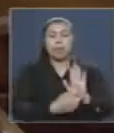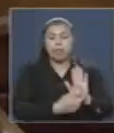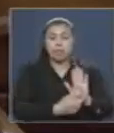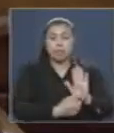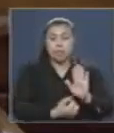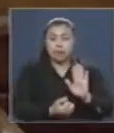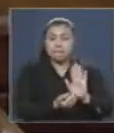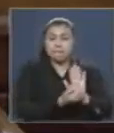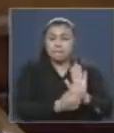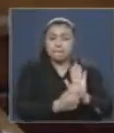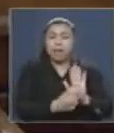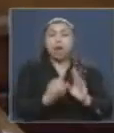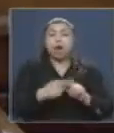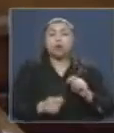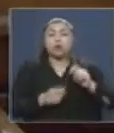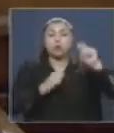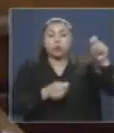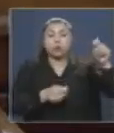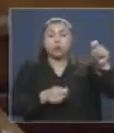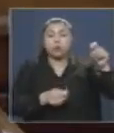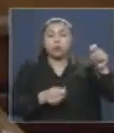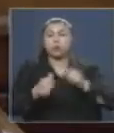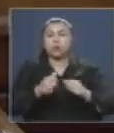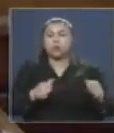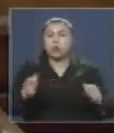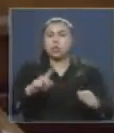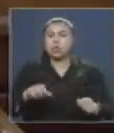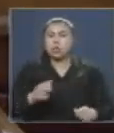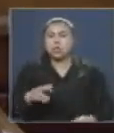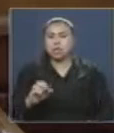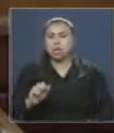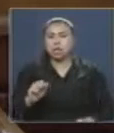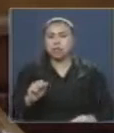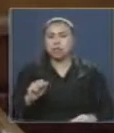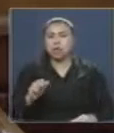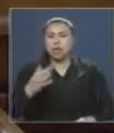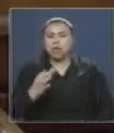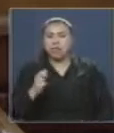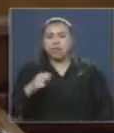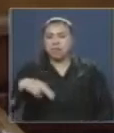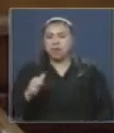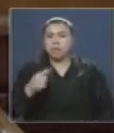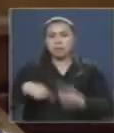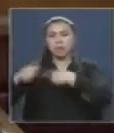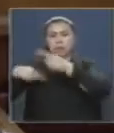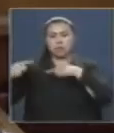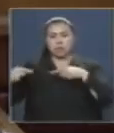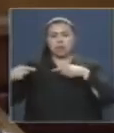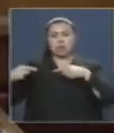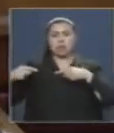Otro oficio al Director y Servicios de Salud Valdivia con copia a la Ceremi del Ramo y a la FENAT Histórica Nacional del CEFAN